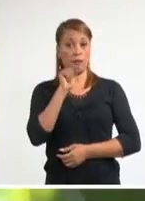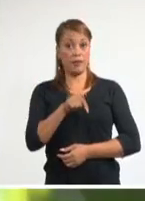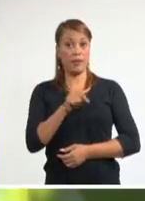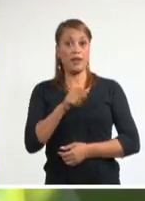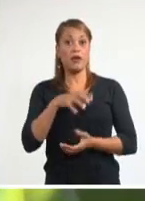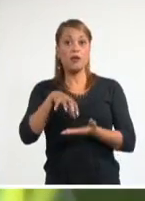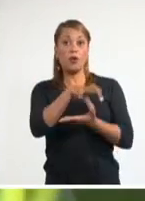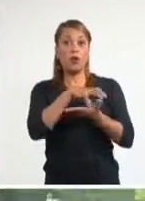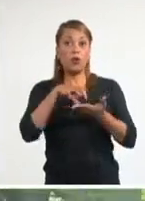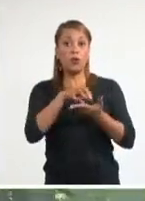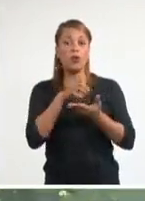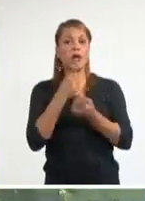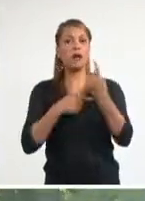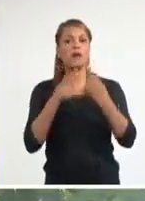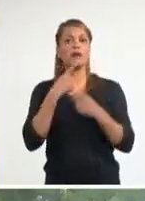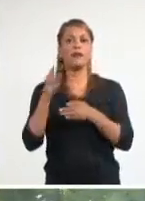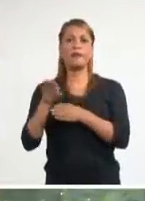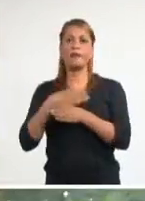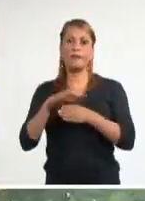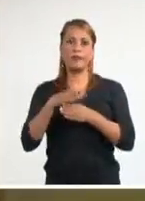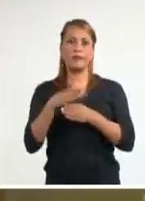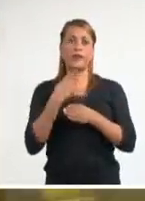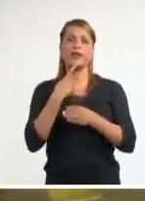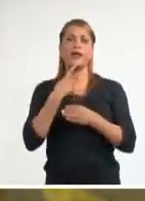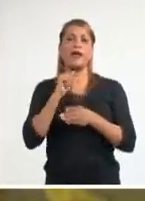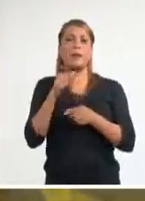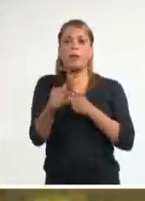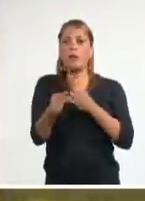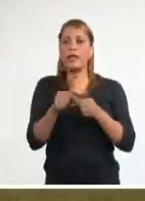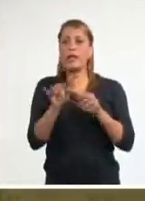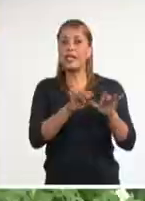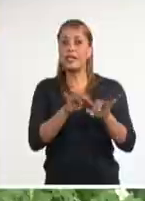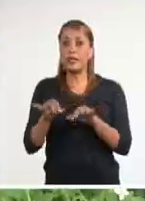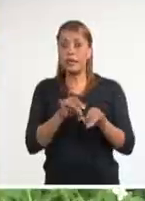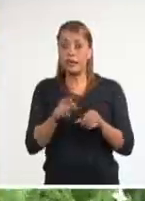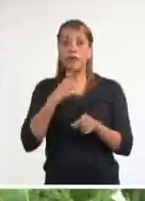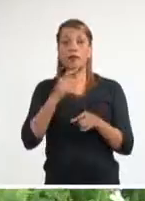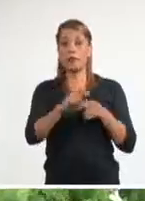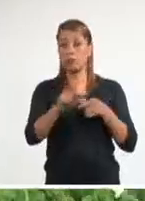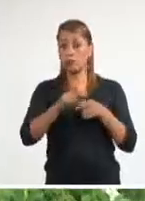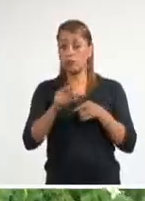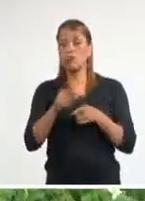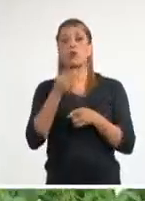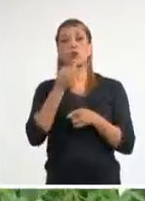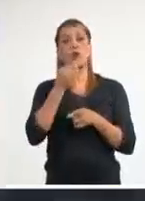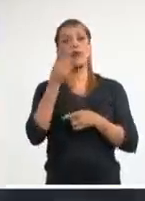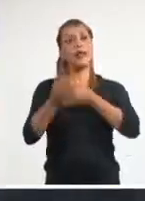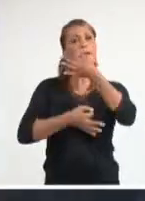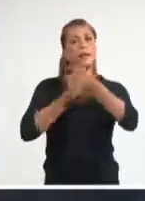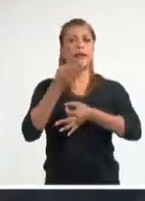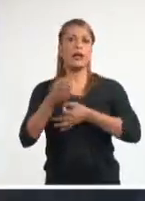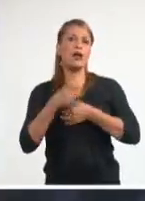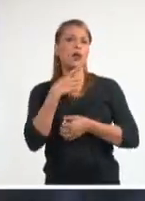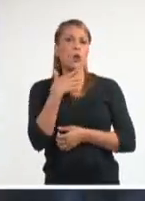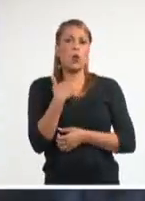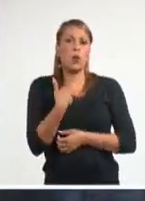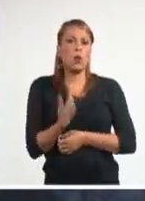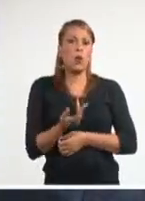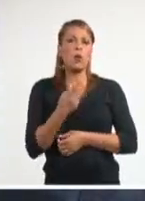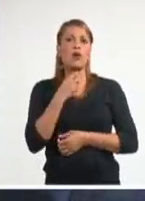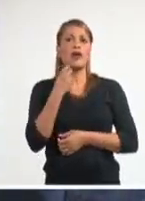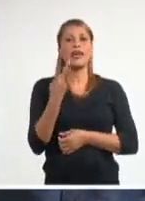referente en agroecología y en poco tiempo el ingeniero informático devenido campesino podrá hablar de cómo sus dos pasiones le